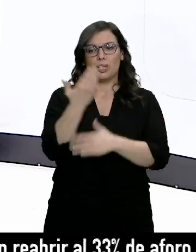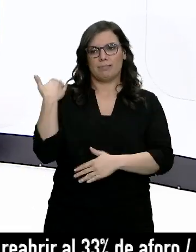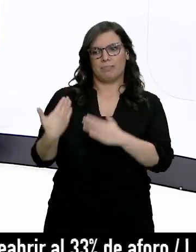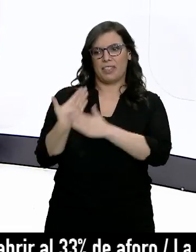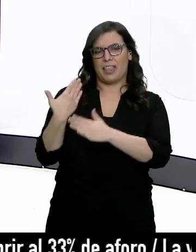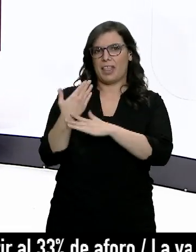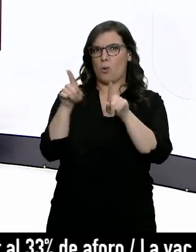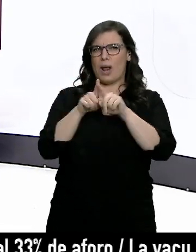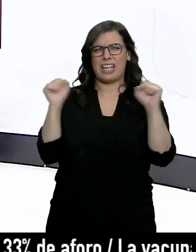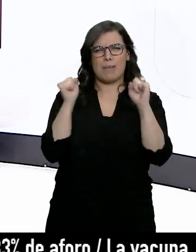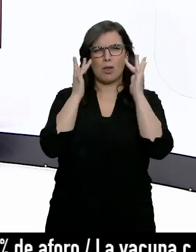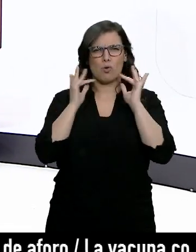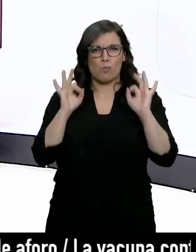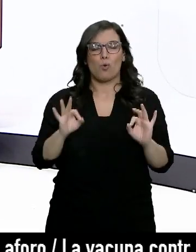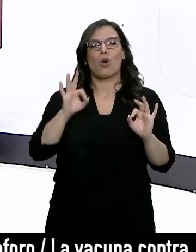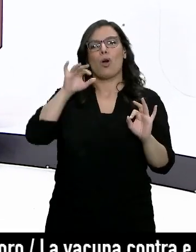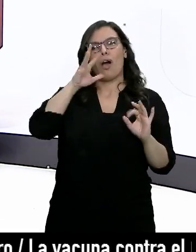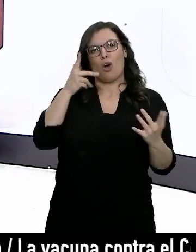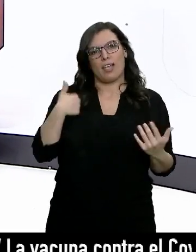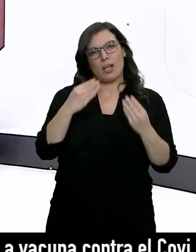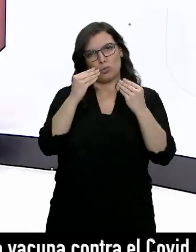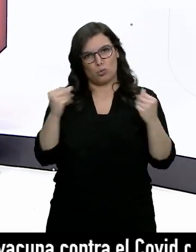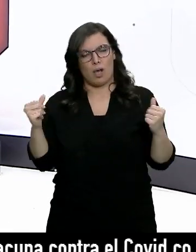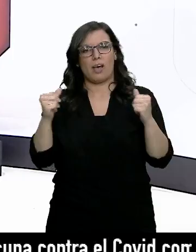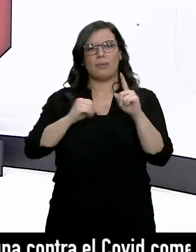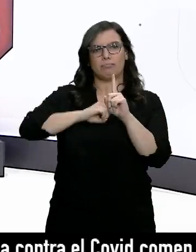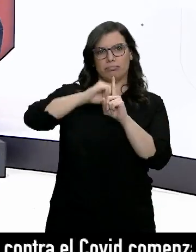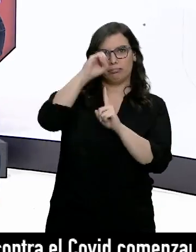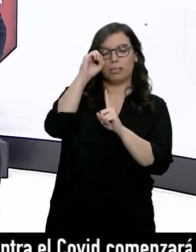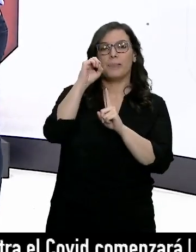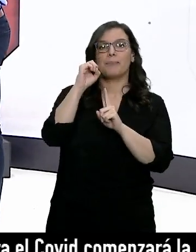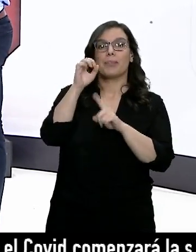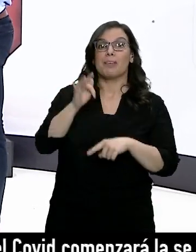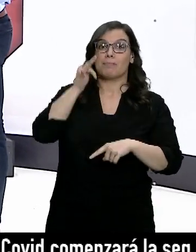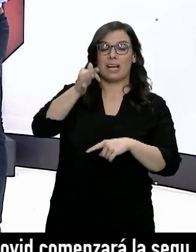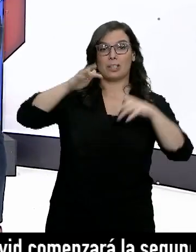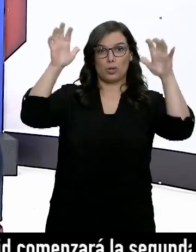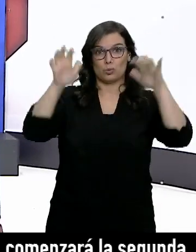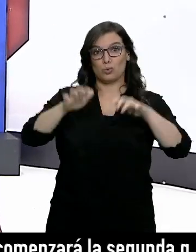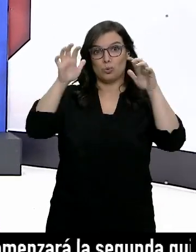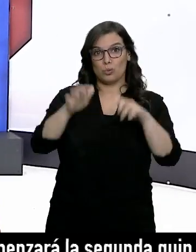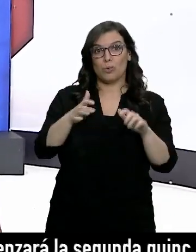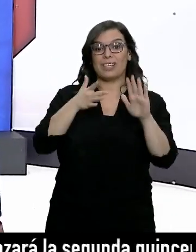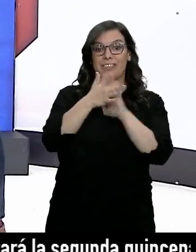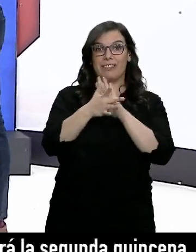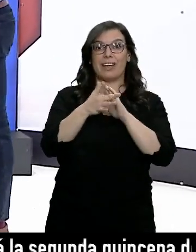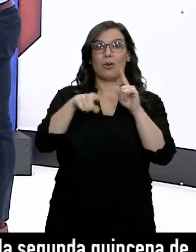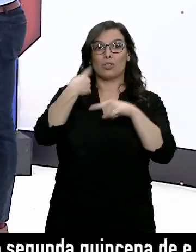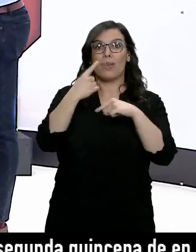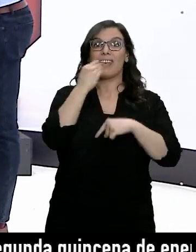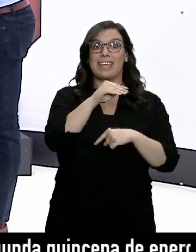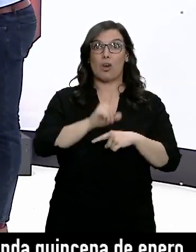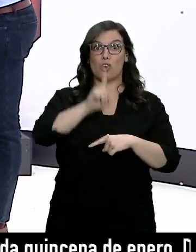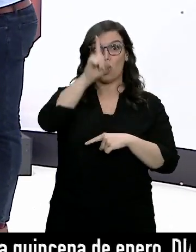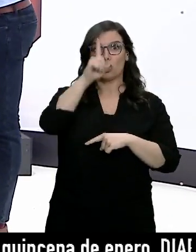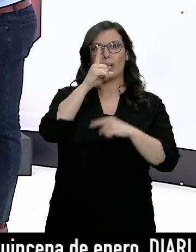invernal, ya las temperaturas van a subir, van a ser más suaves durante la segunda mitad de la semana. Y sumadas, las lluvias nos van a dejar deshielos, sobre todo en el norte. Así